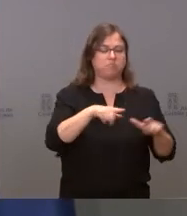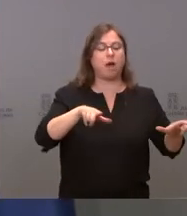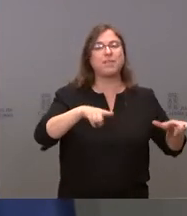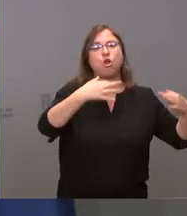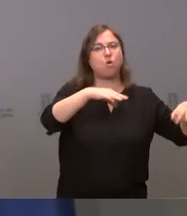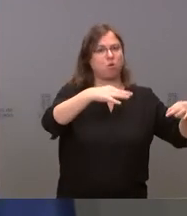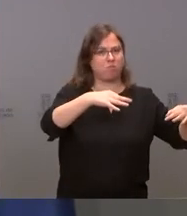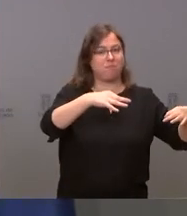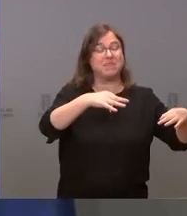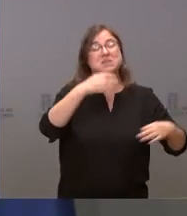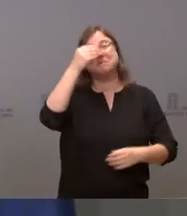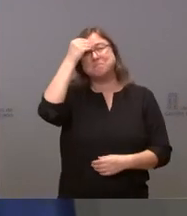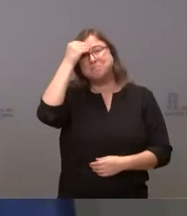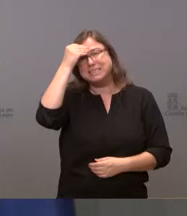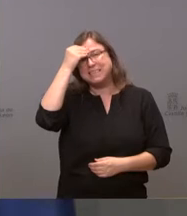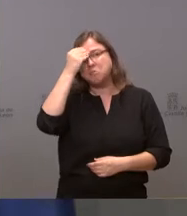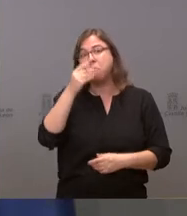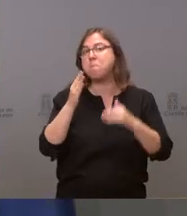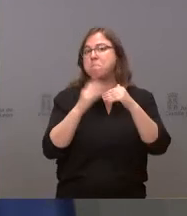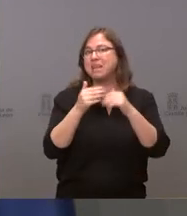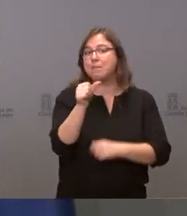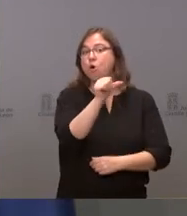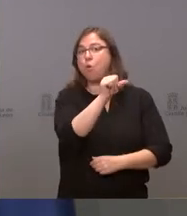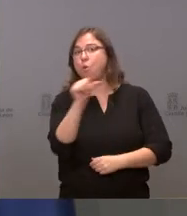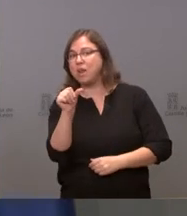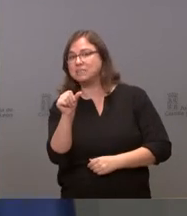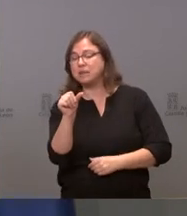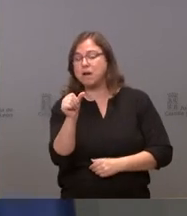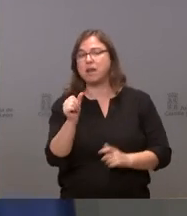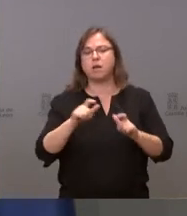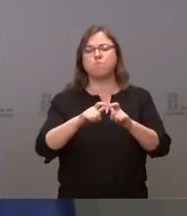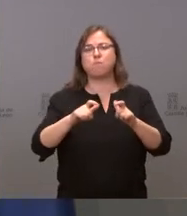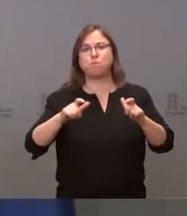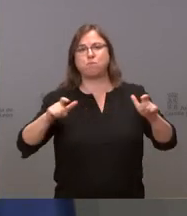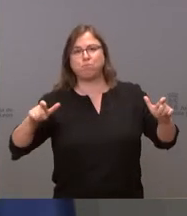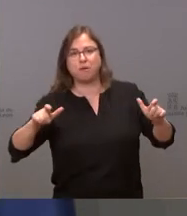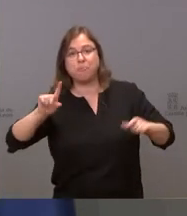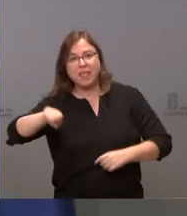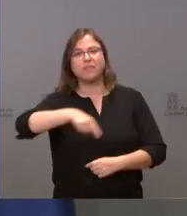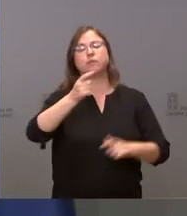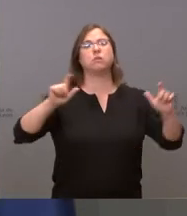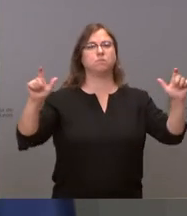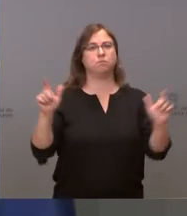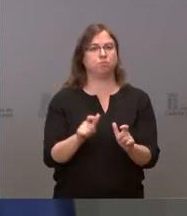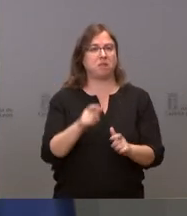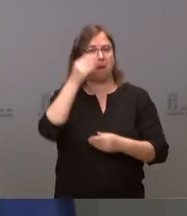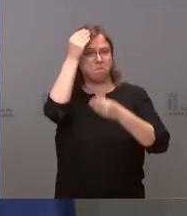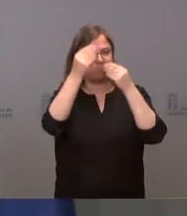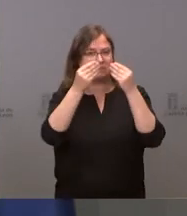durante al menos una semana más, desde que empiece a bajar la incidencia. Y aún tendremos,